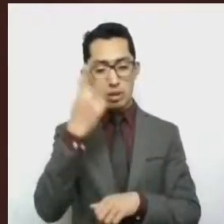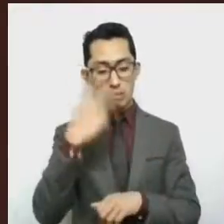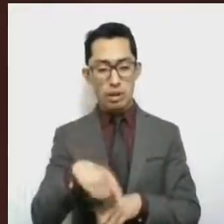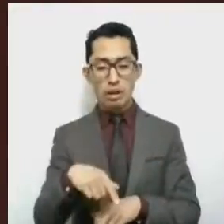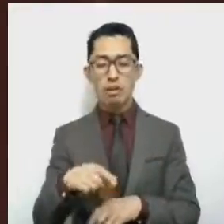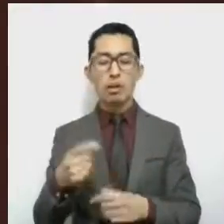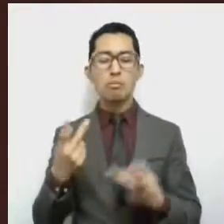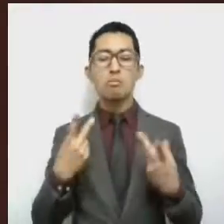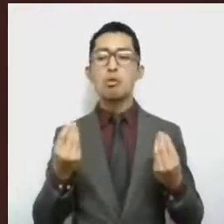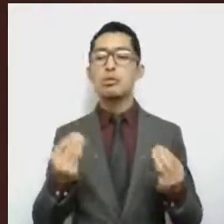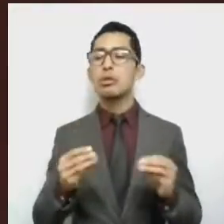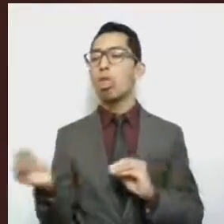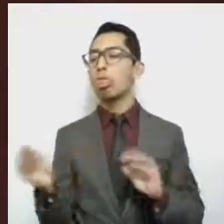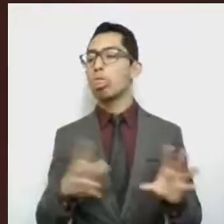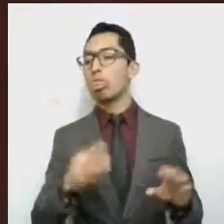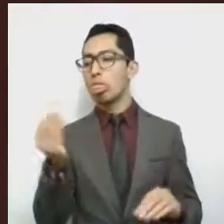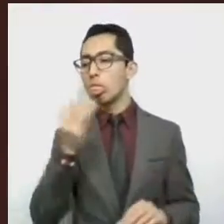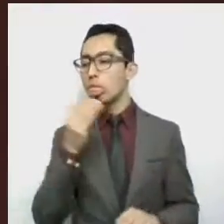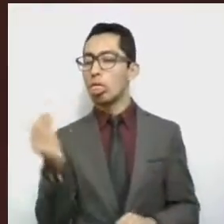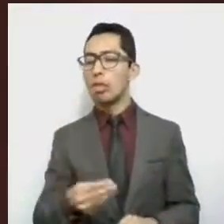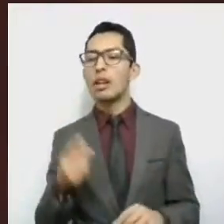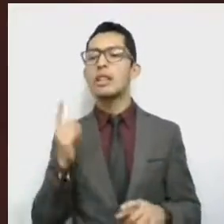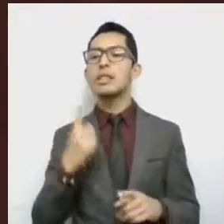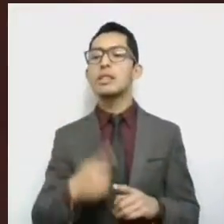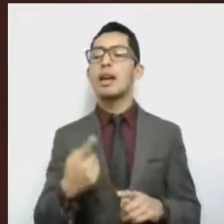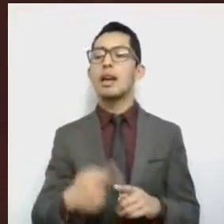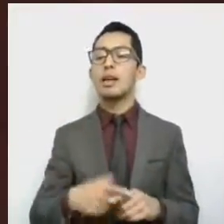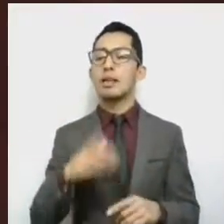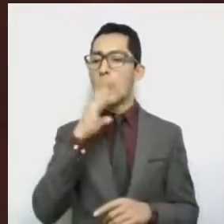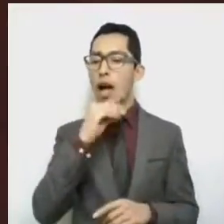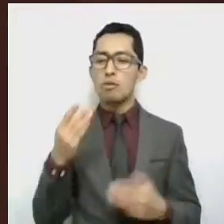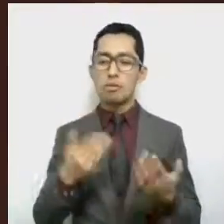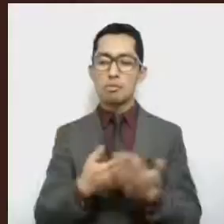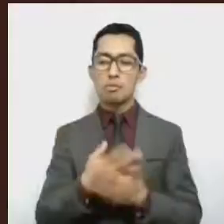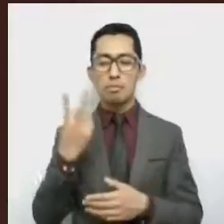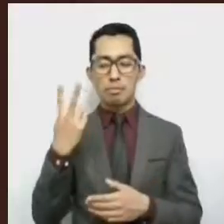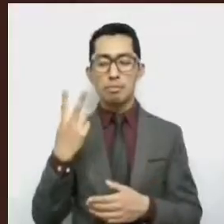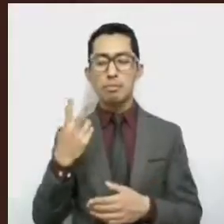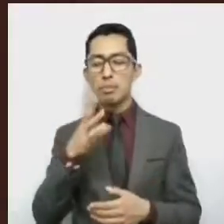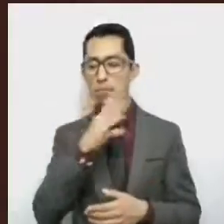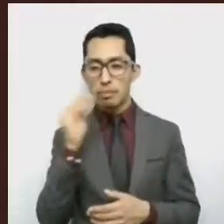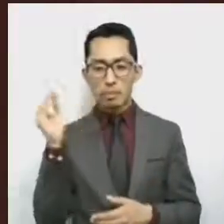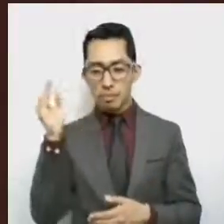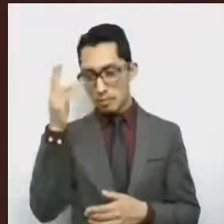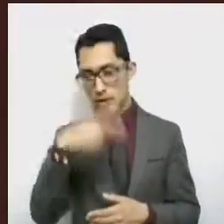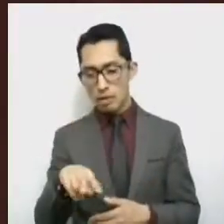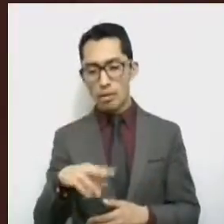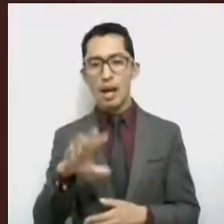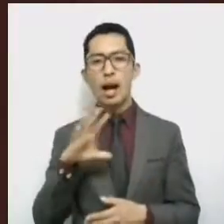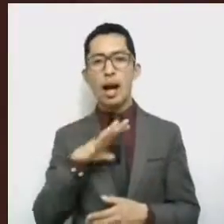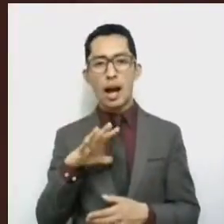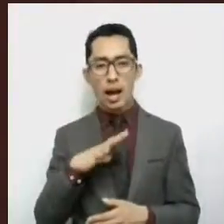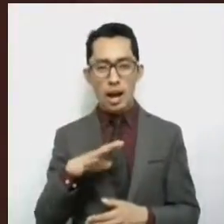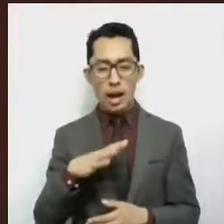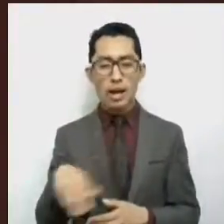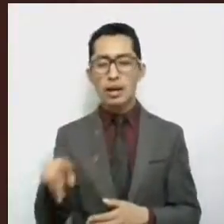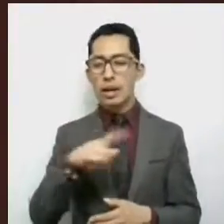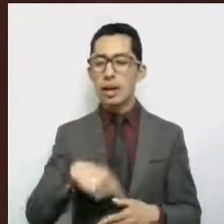La población de los afromexicanos, de la que desafortunadamente existe un rezago importante,